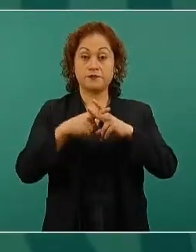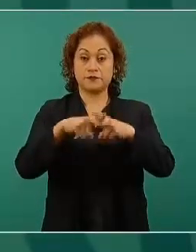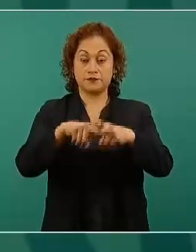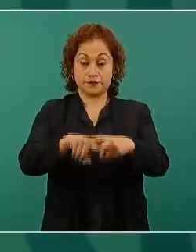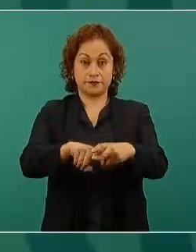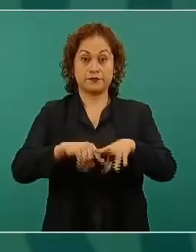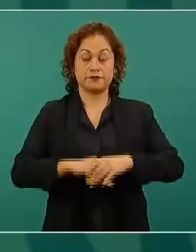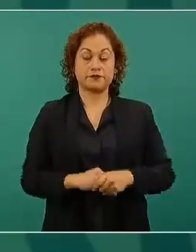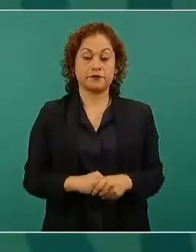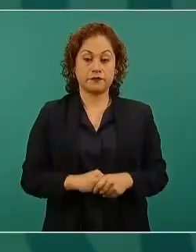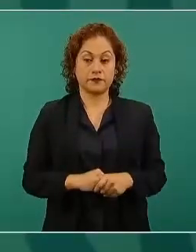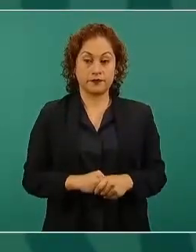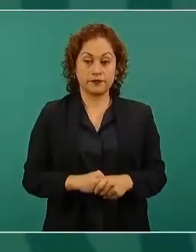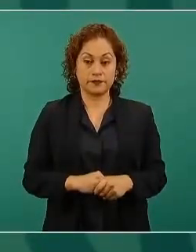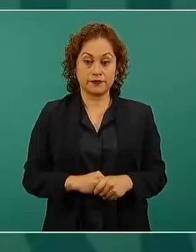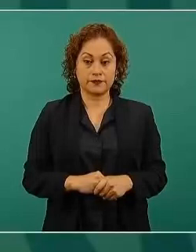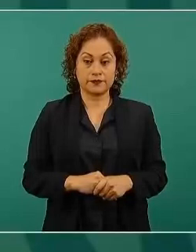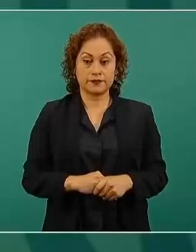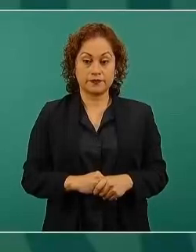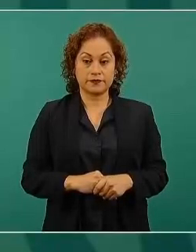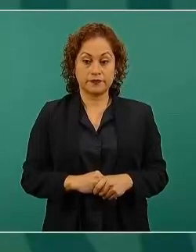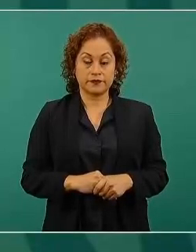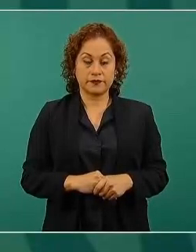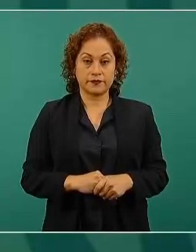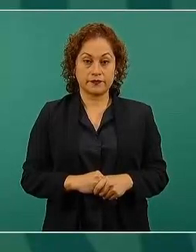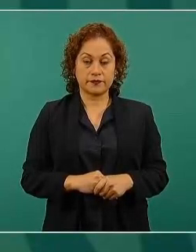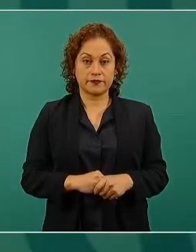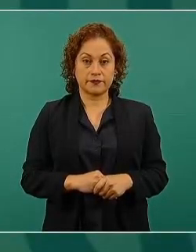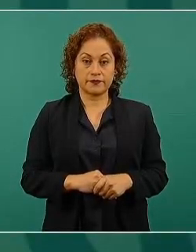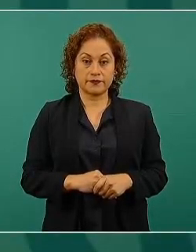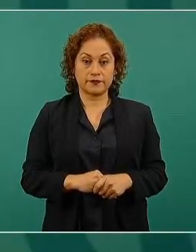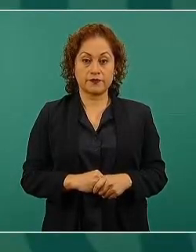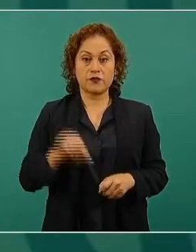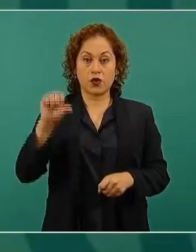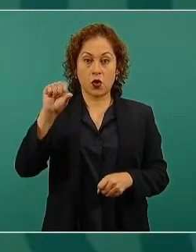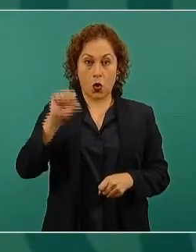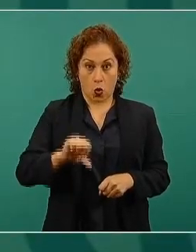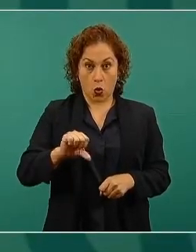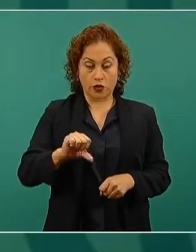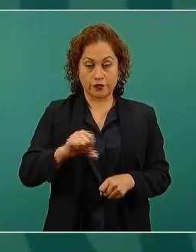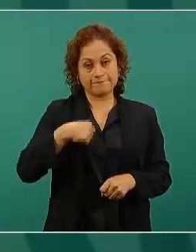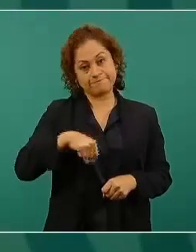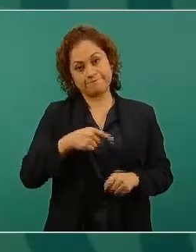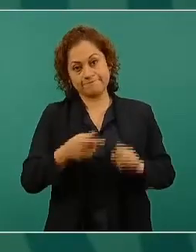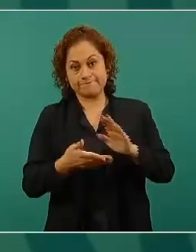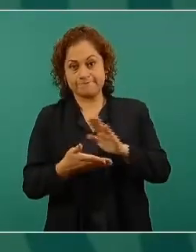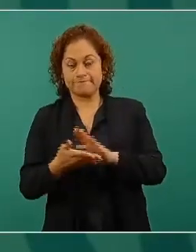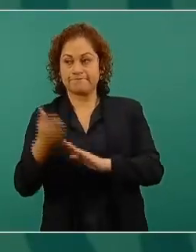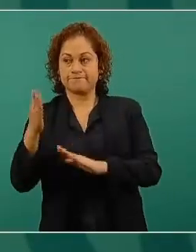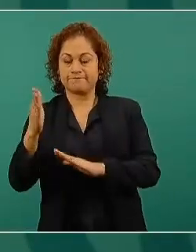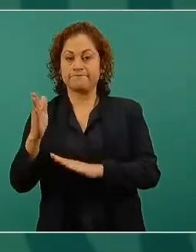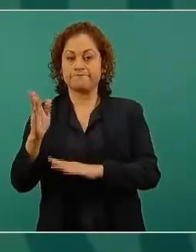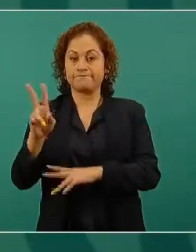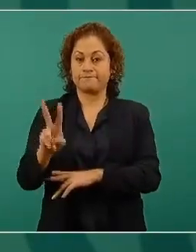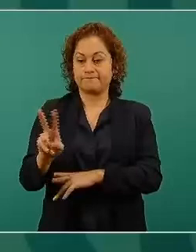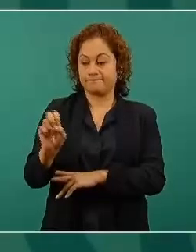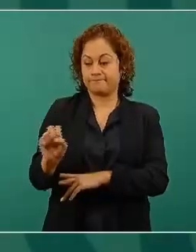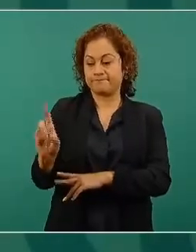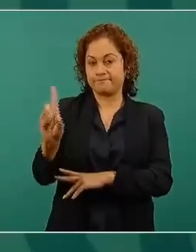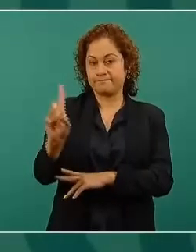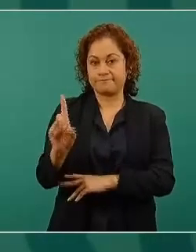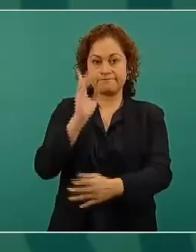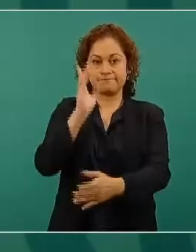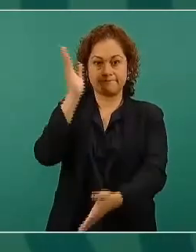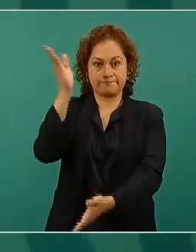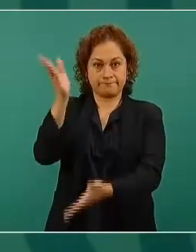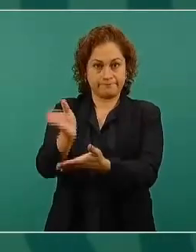Hoy vamos de gira, de fin de semana. Vamos a estar